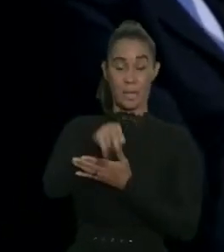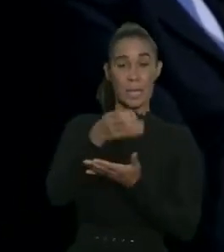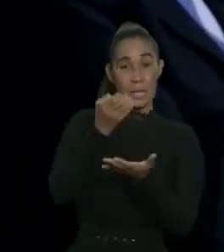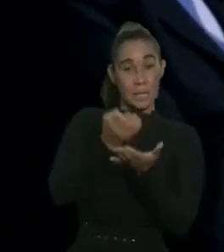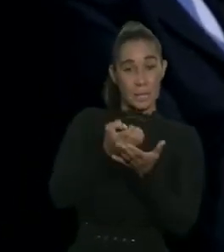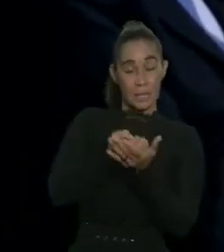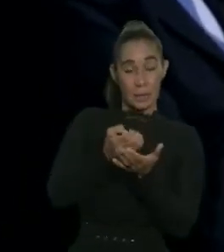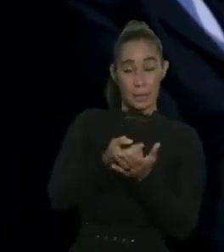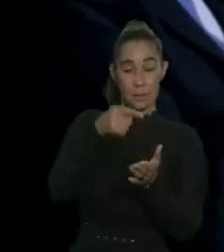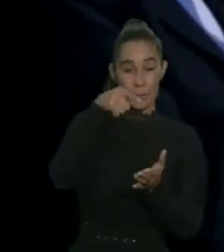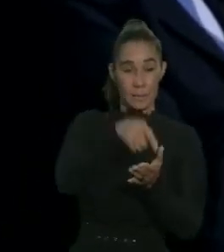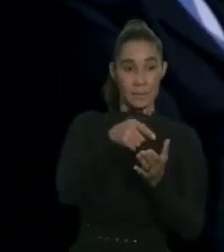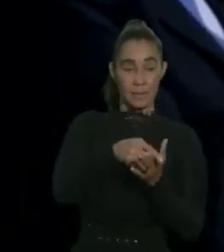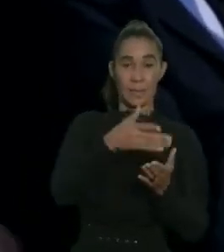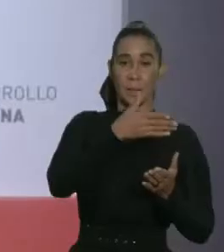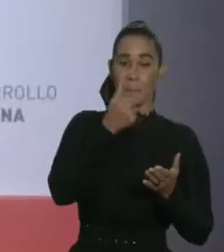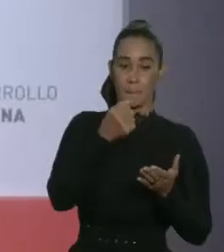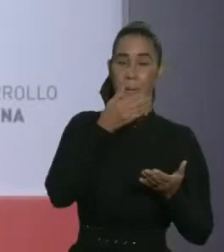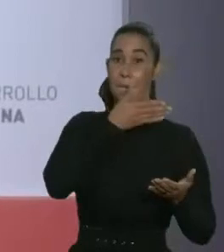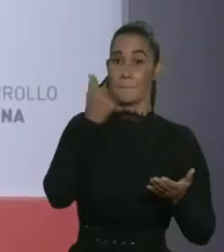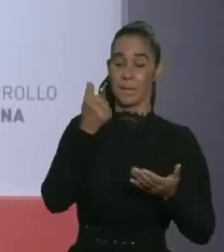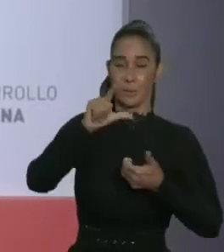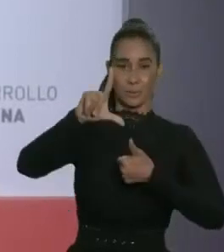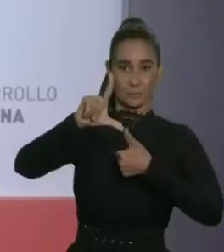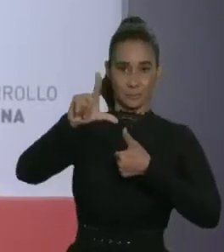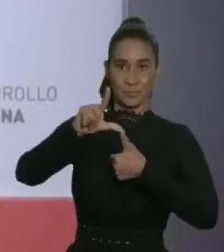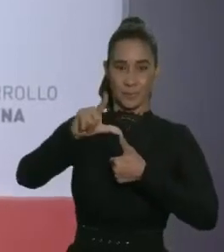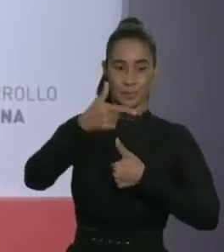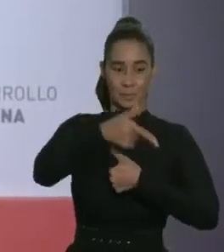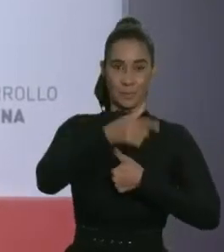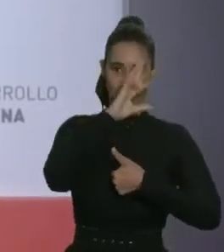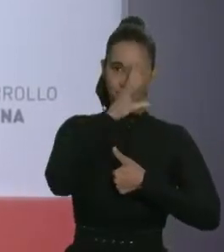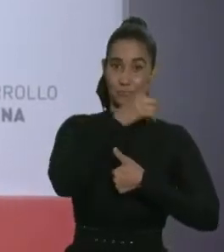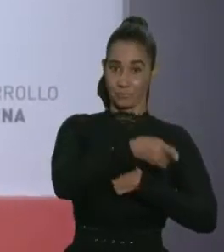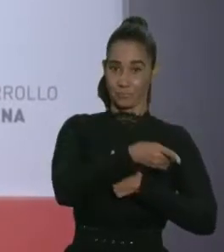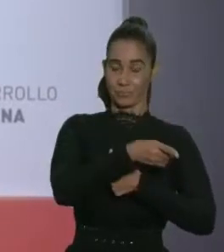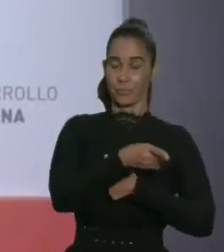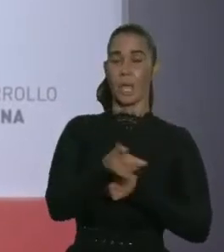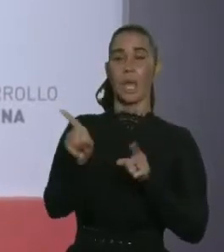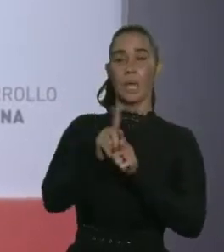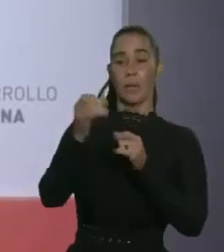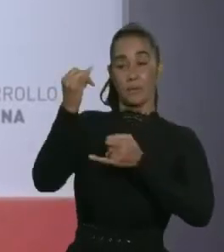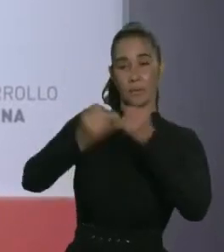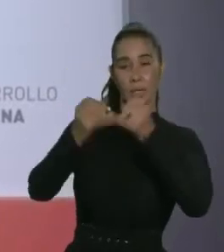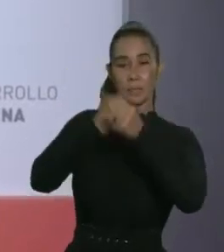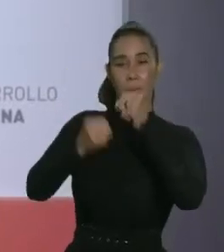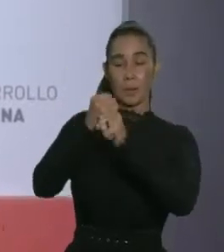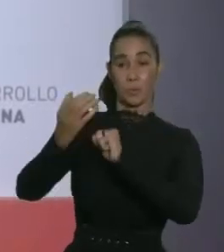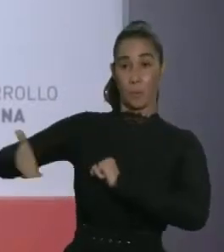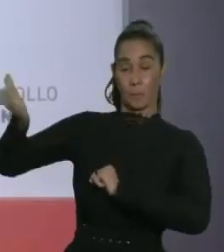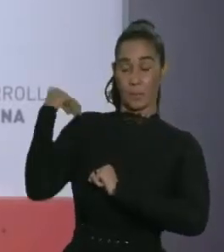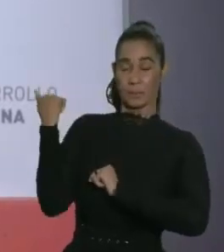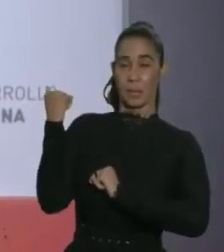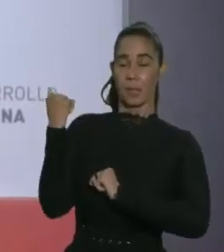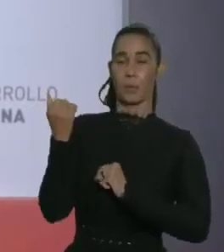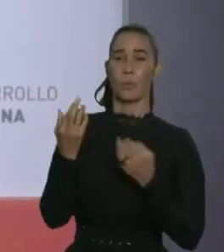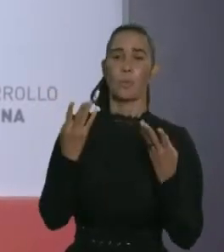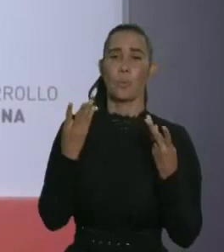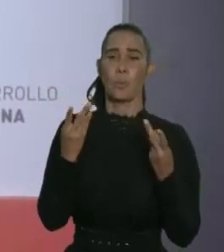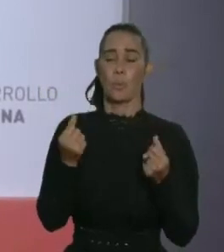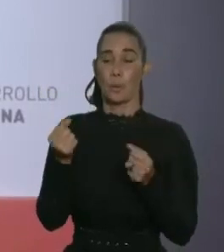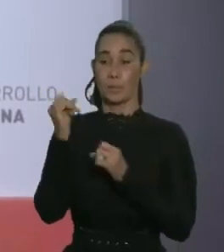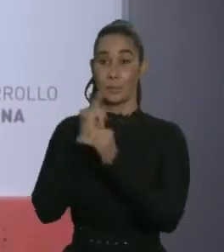como una de las más dinámicas de Latinoamérica. Cerramos también el pasado año con un nivel de reservas